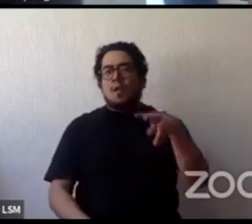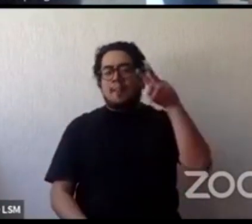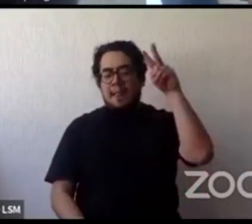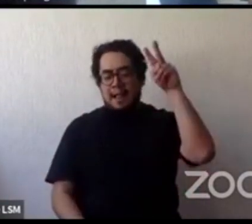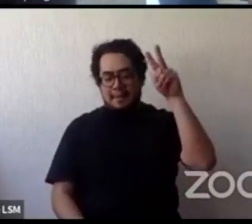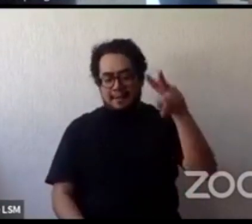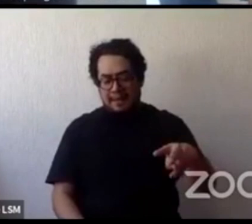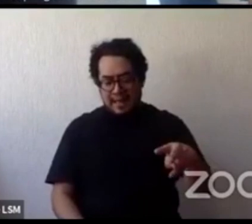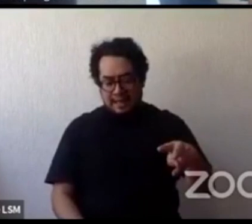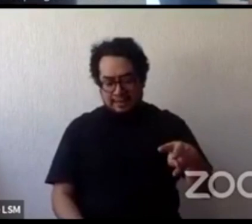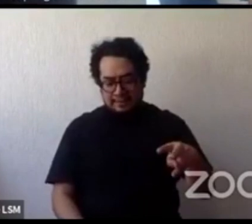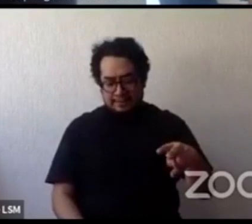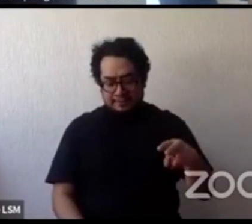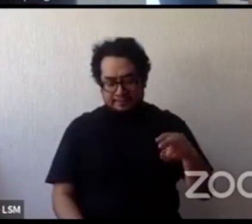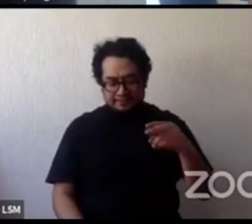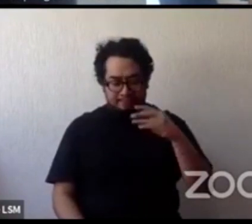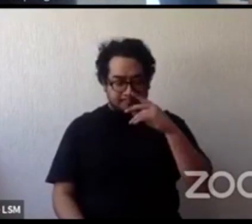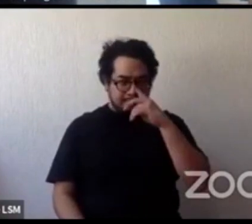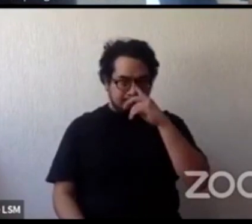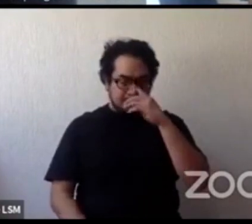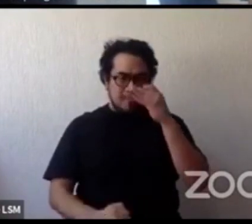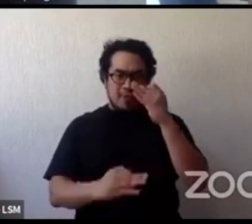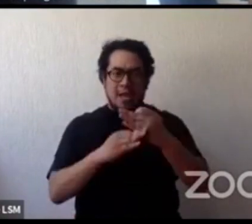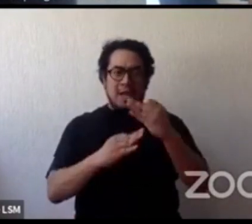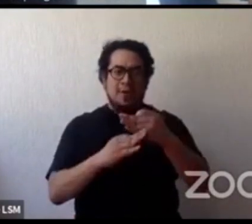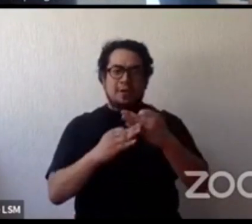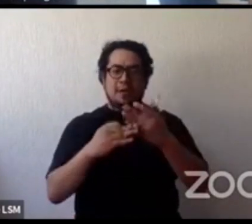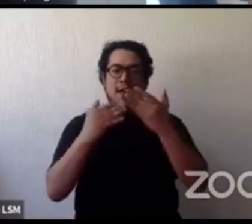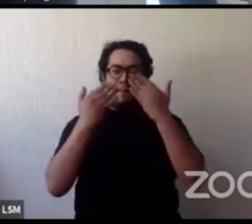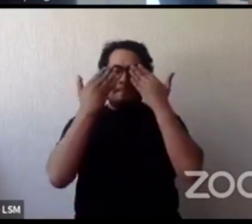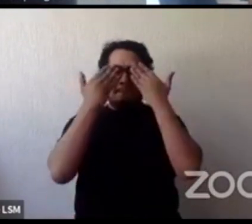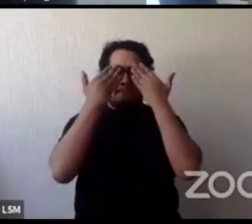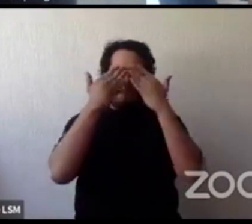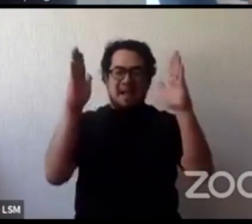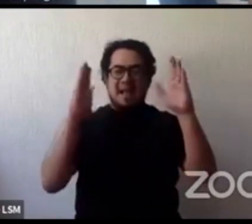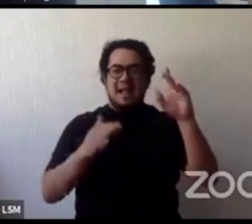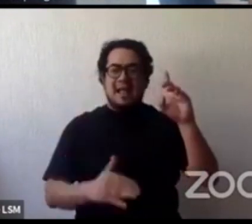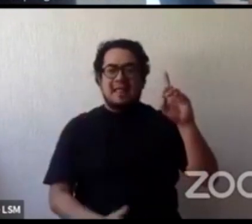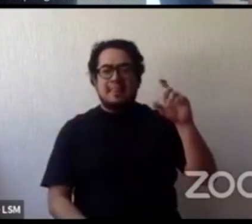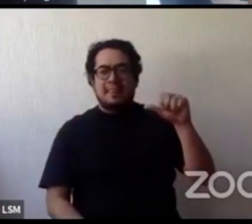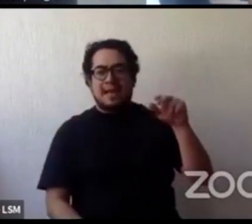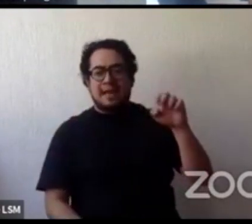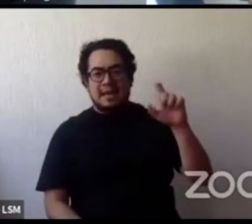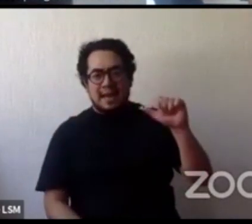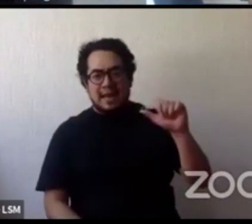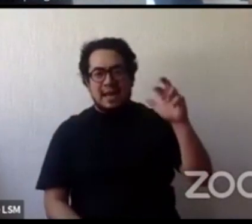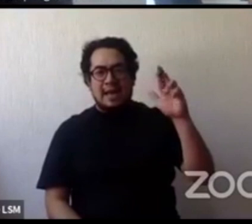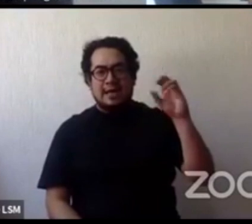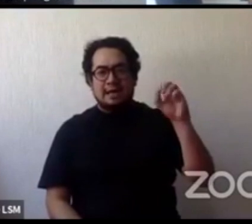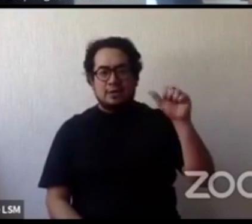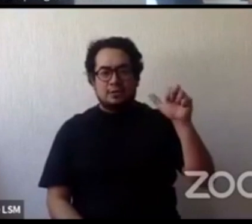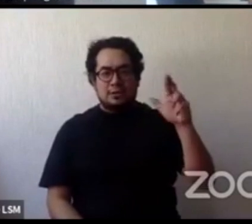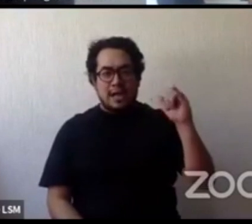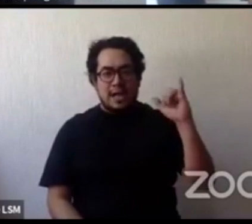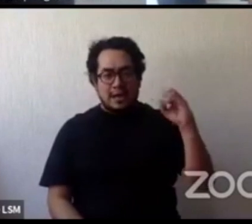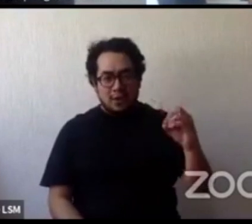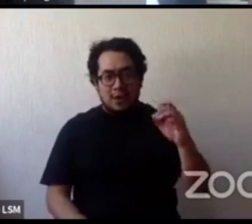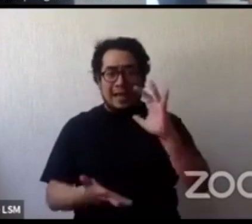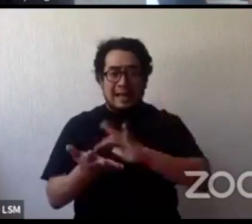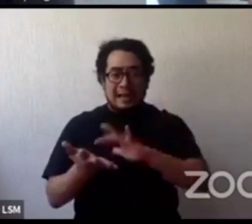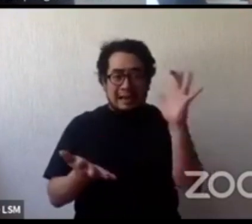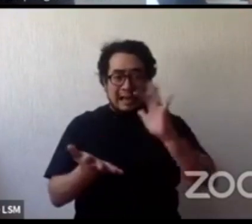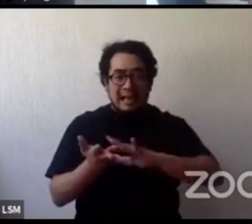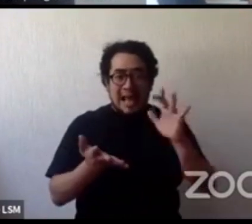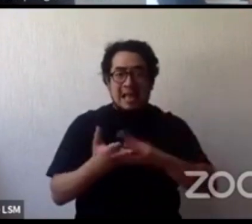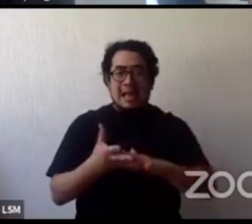qué panorama de verdad nos acaban de mostrar Daniela Rosario Moisés gracias a la gente que participó gracias a la gente que se unió